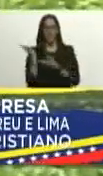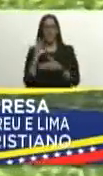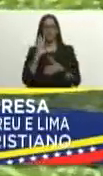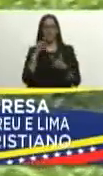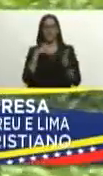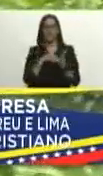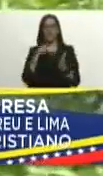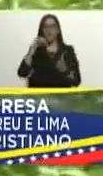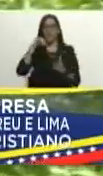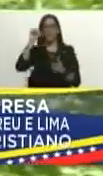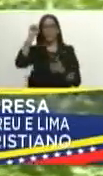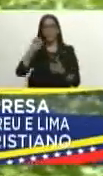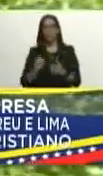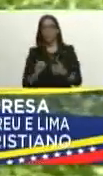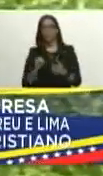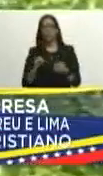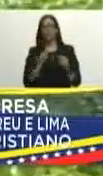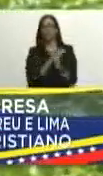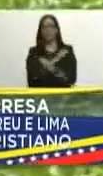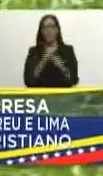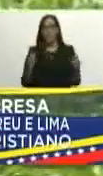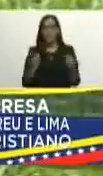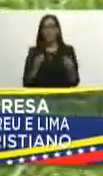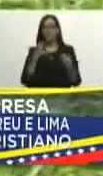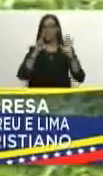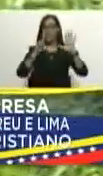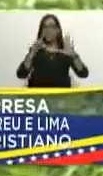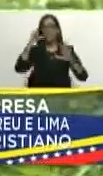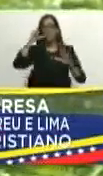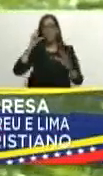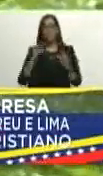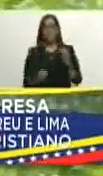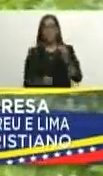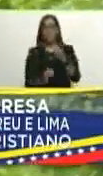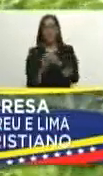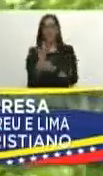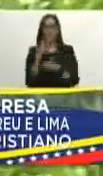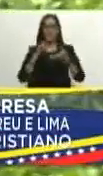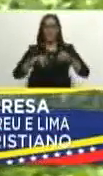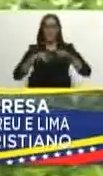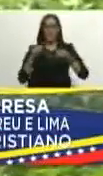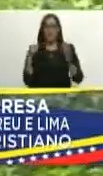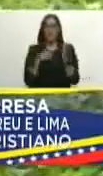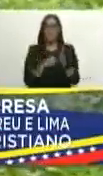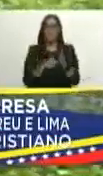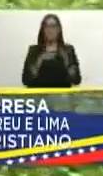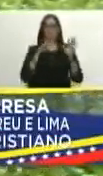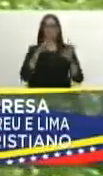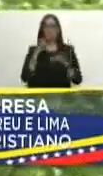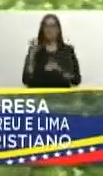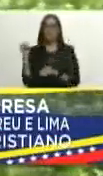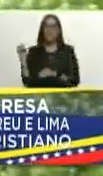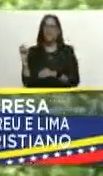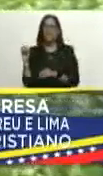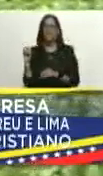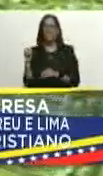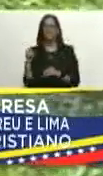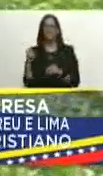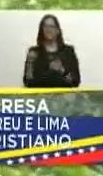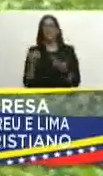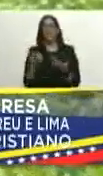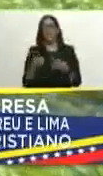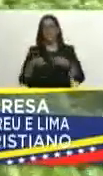sur estamos terminando en 7 días la implantación de 1.200 hectáreas de soya